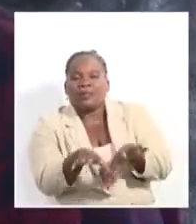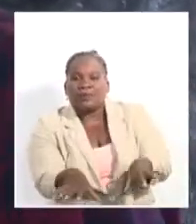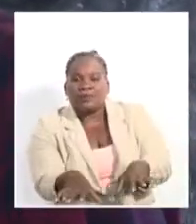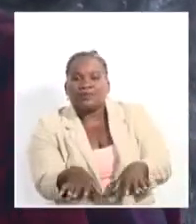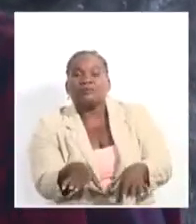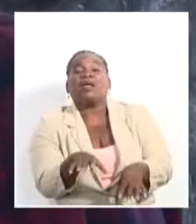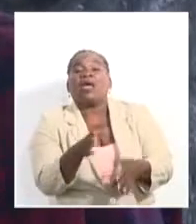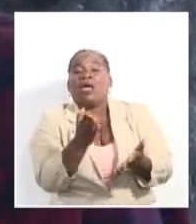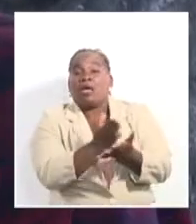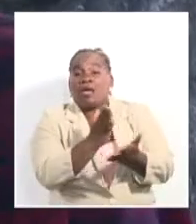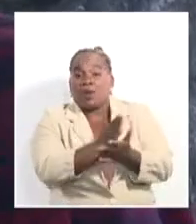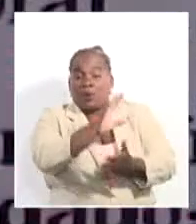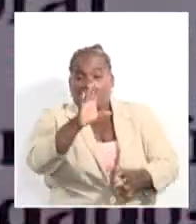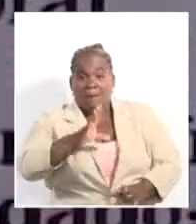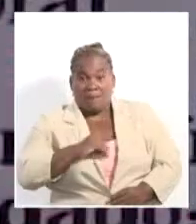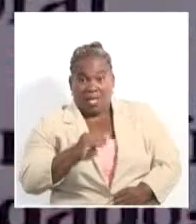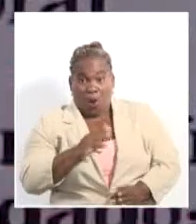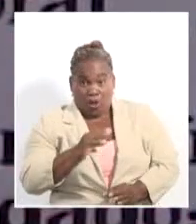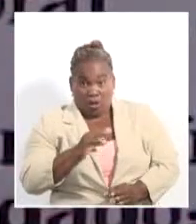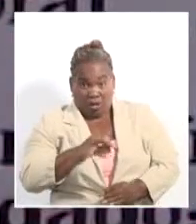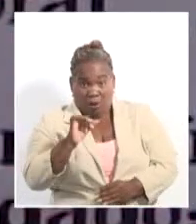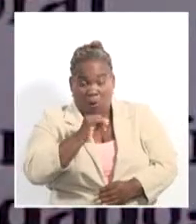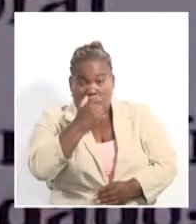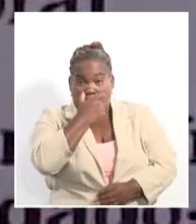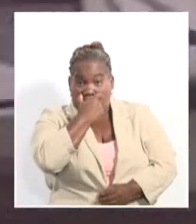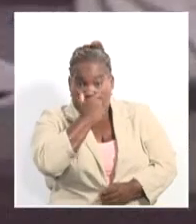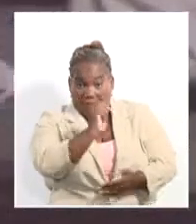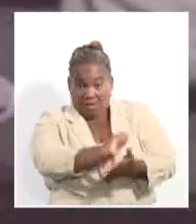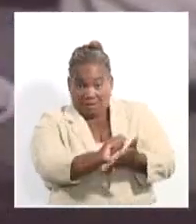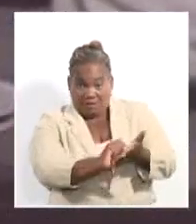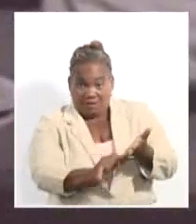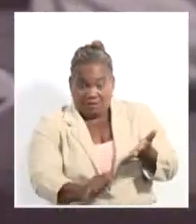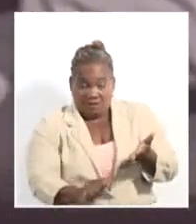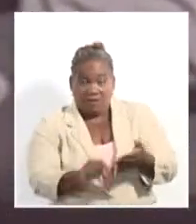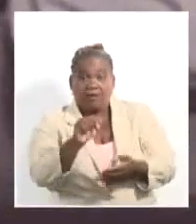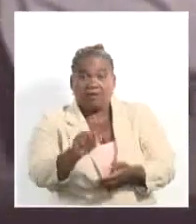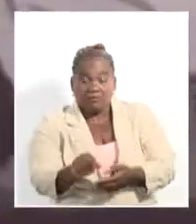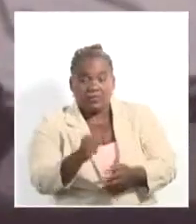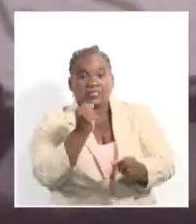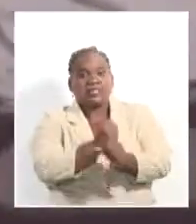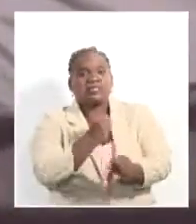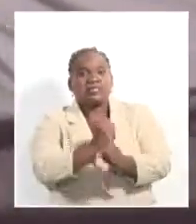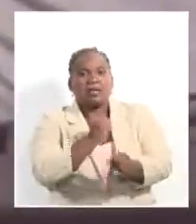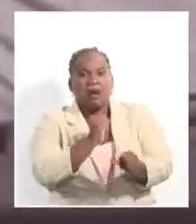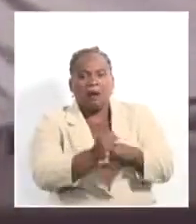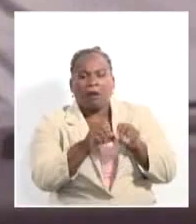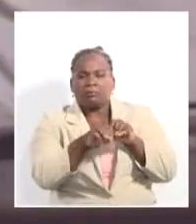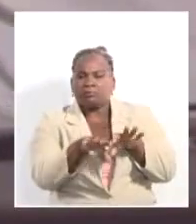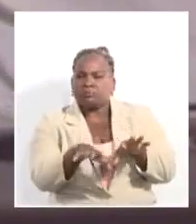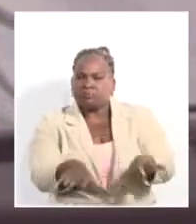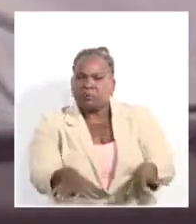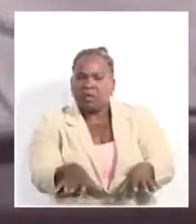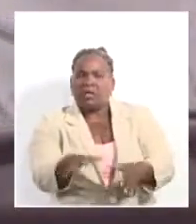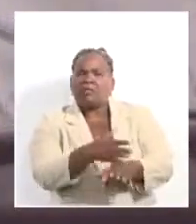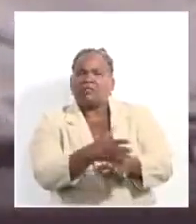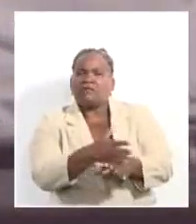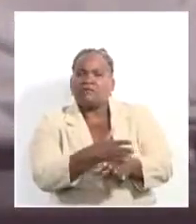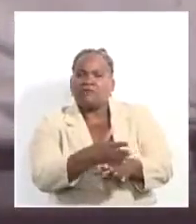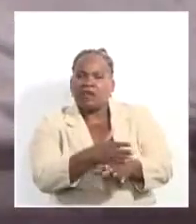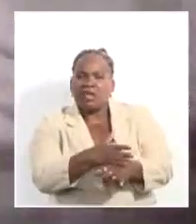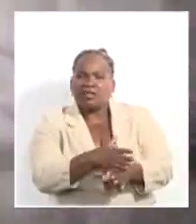pedagógica Nicolás Guillén, que lleva su nombre. El quehacer de promoción se extiende a varias enseñanzas para difundir en las nuevas